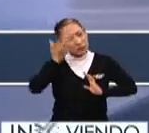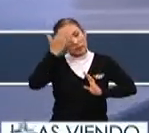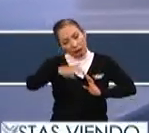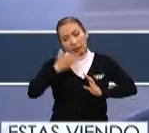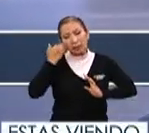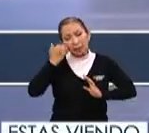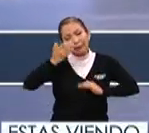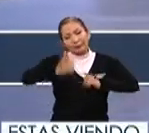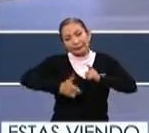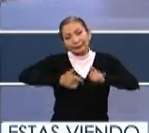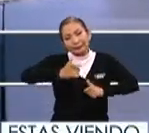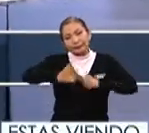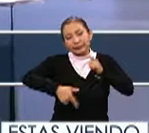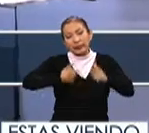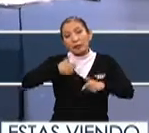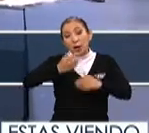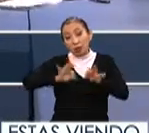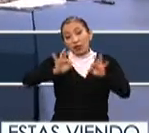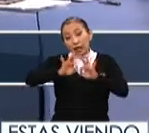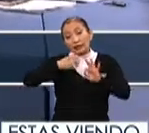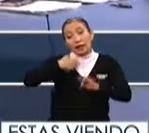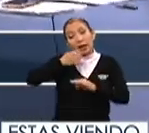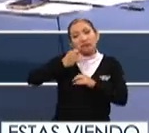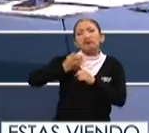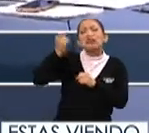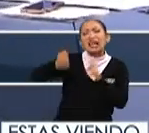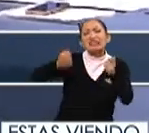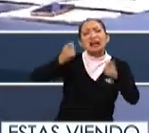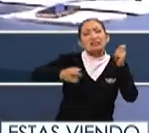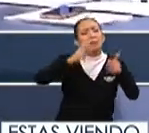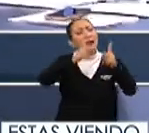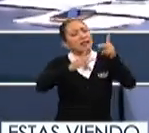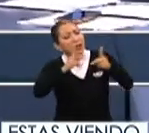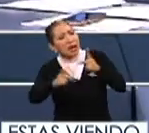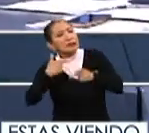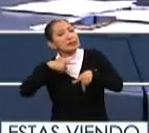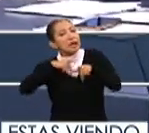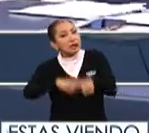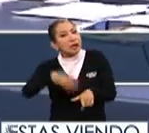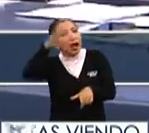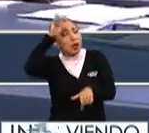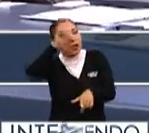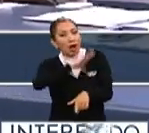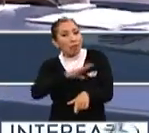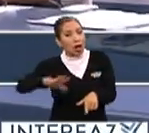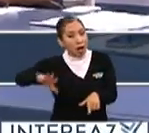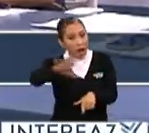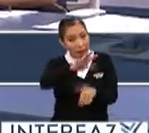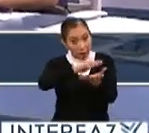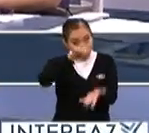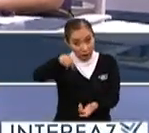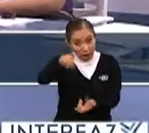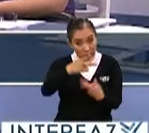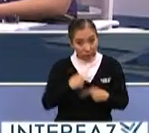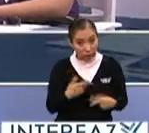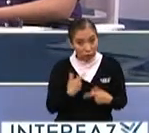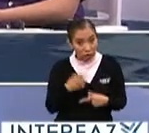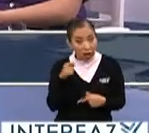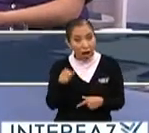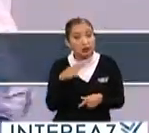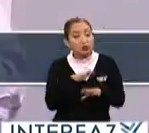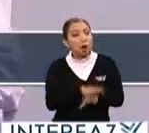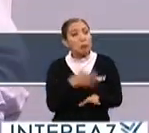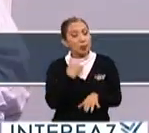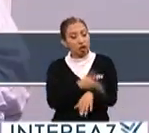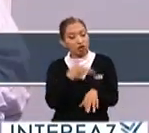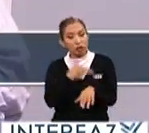pero lo más importante es informarse, participar, dialogar y mantener el acuerdo general de la mayoría de la ciudadanía en